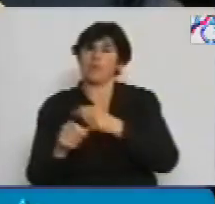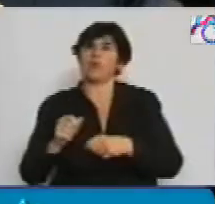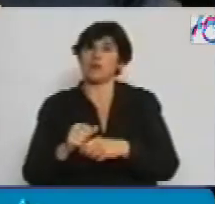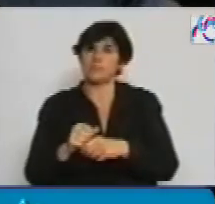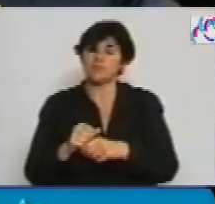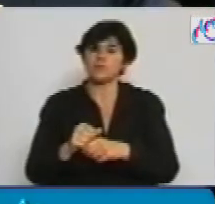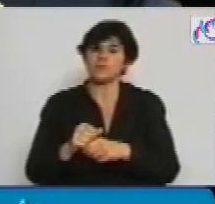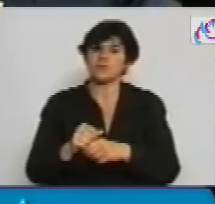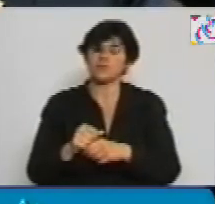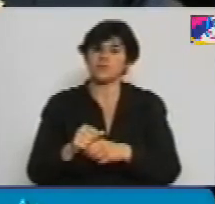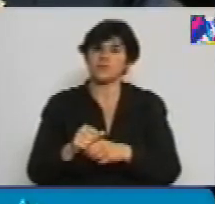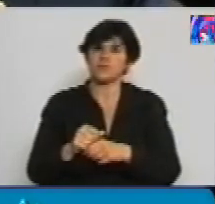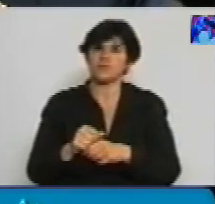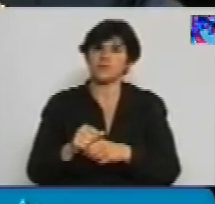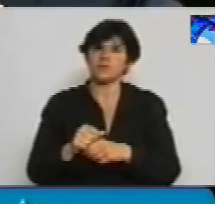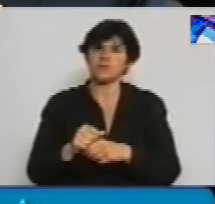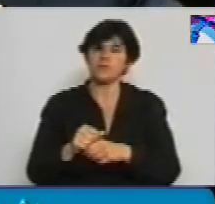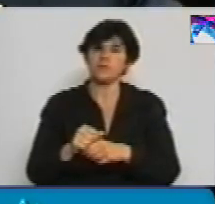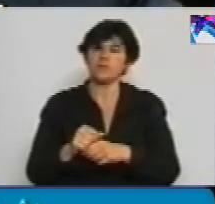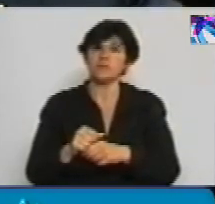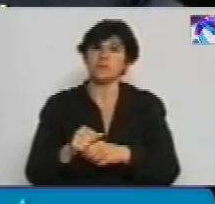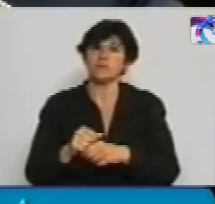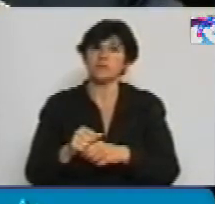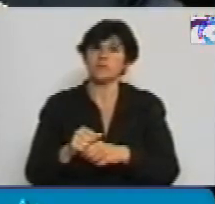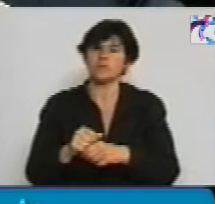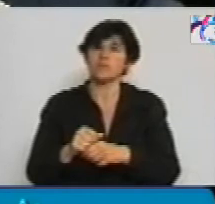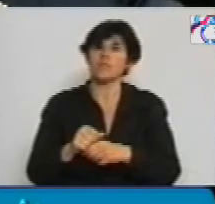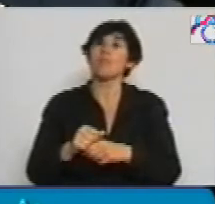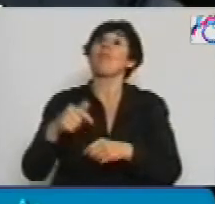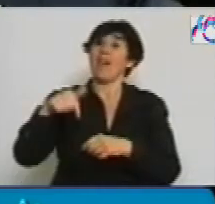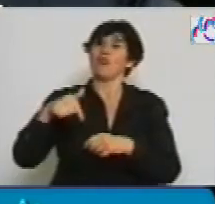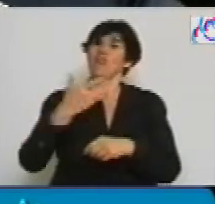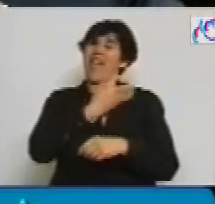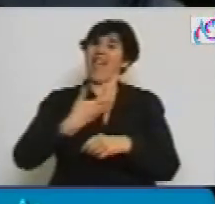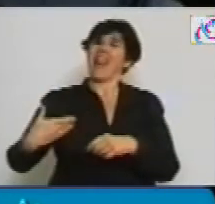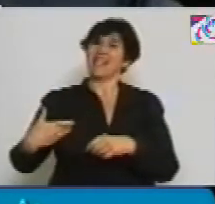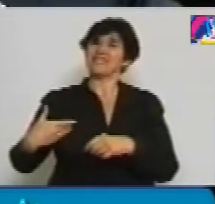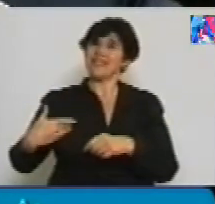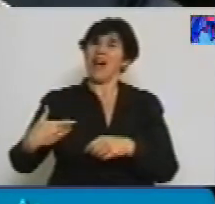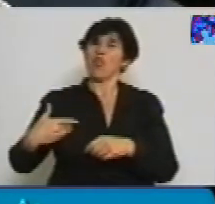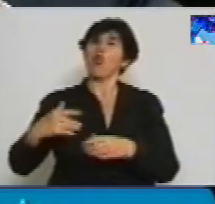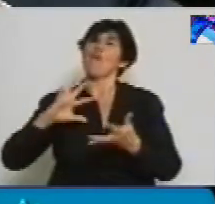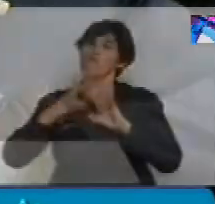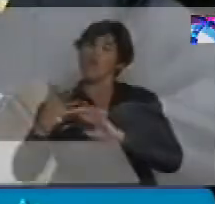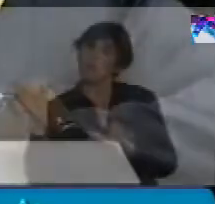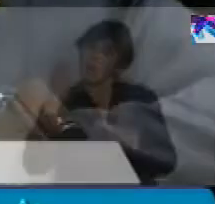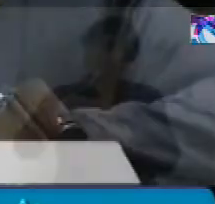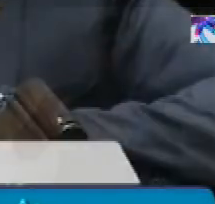Ese cambio expresa o sintetiza el retorno del Estado a la política argentina.